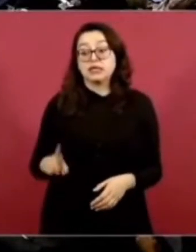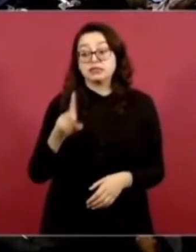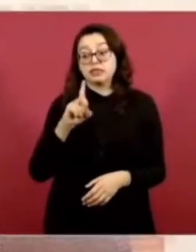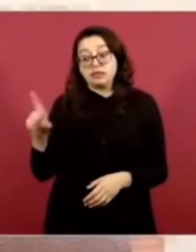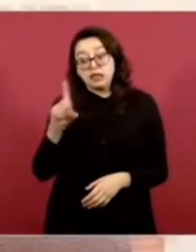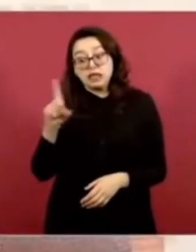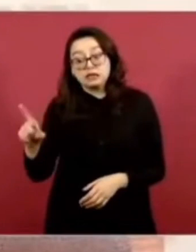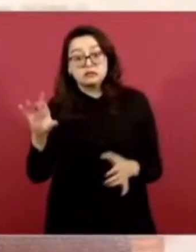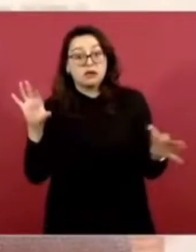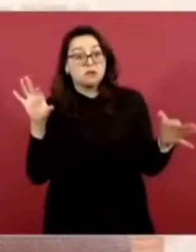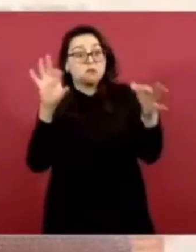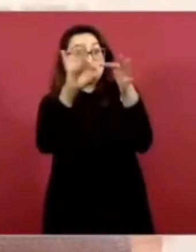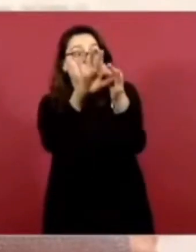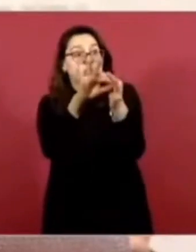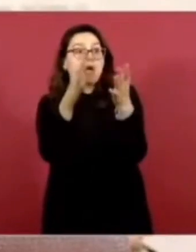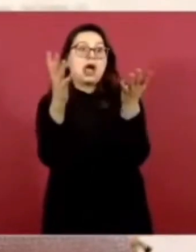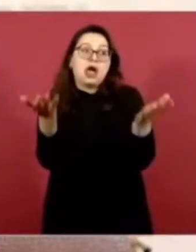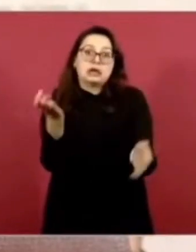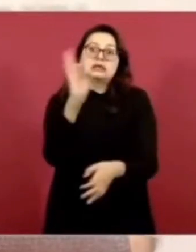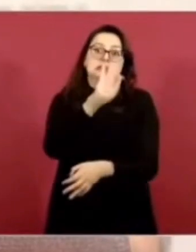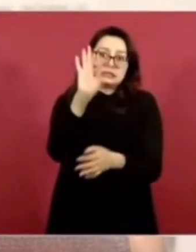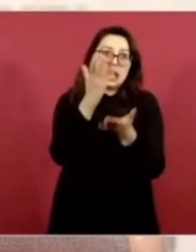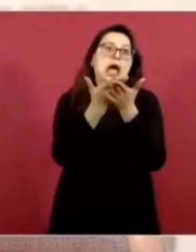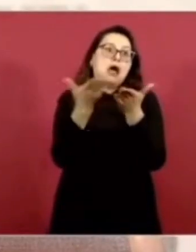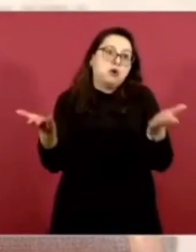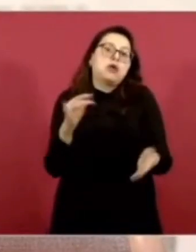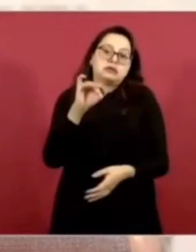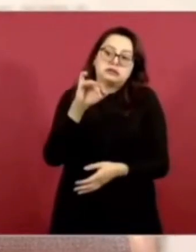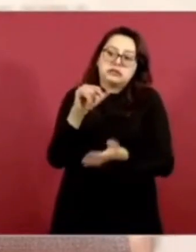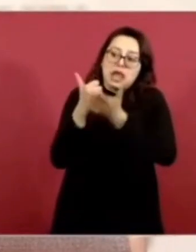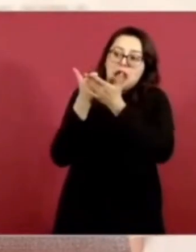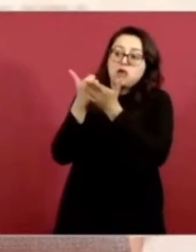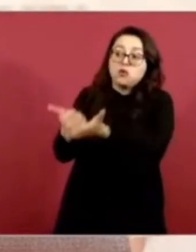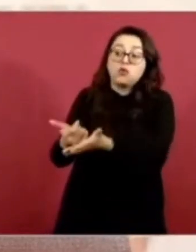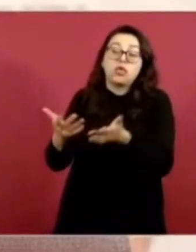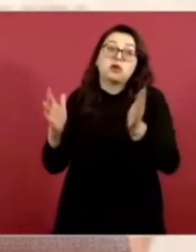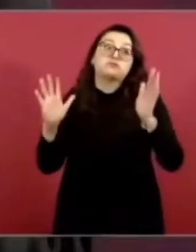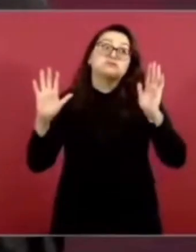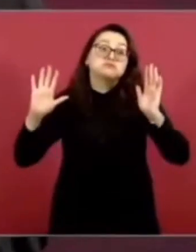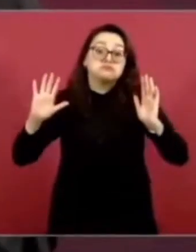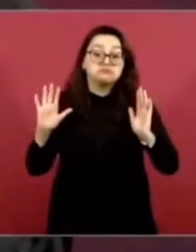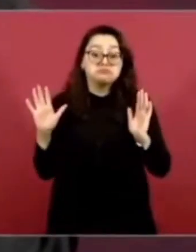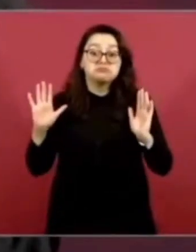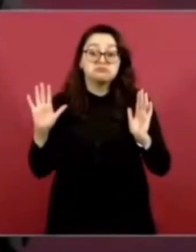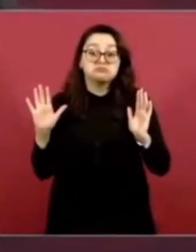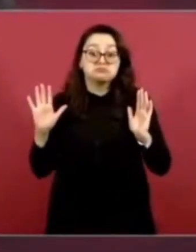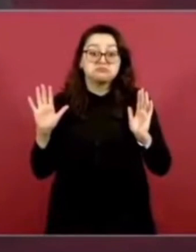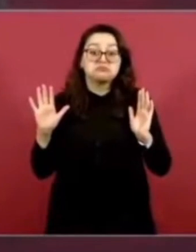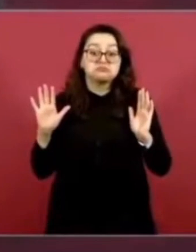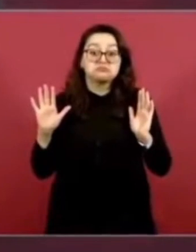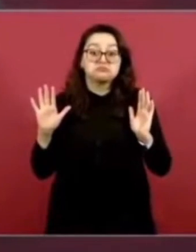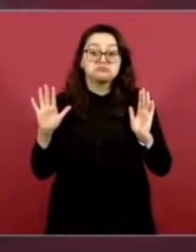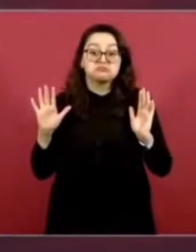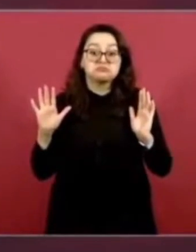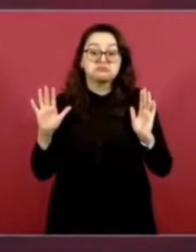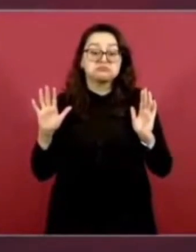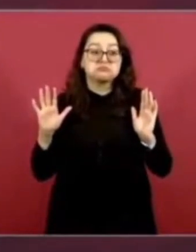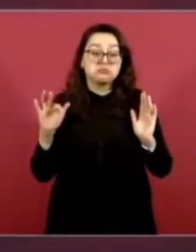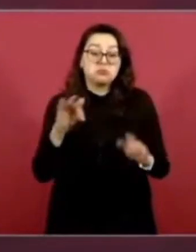deciden cumplir con